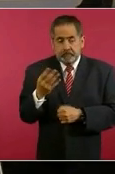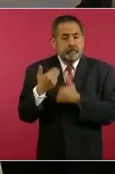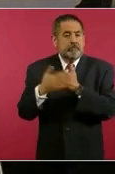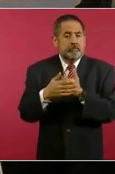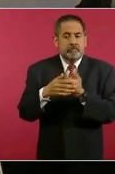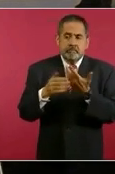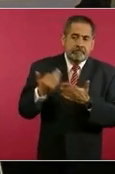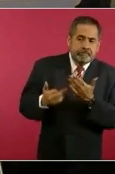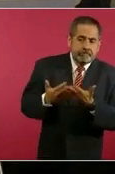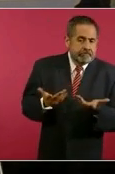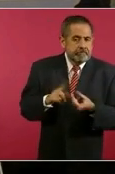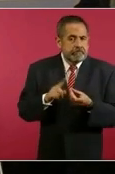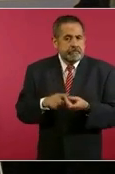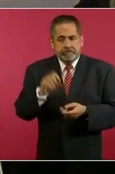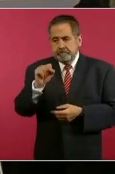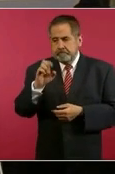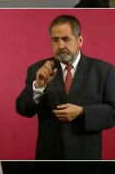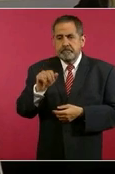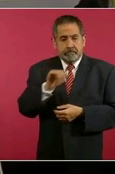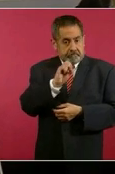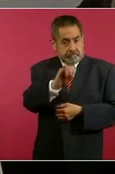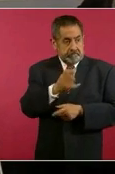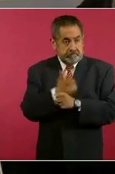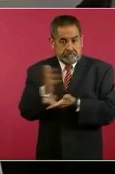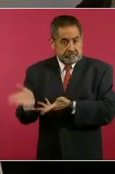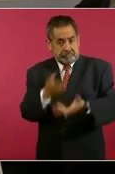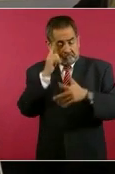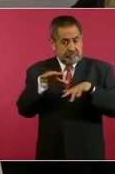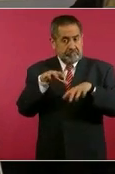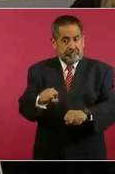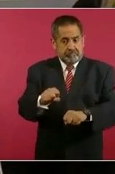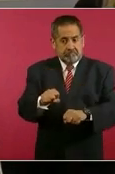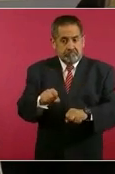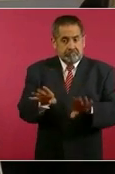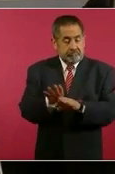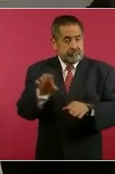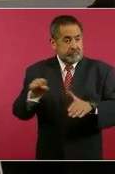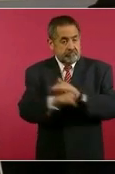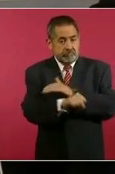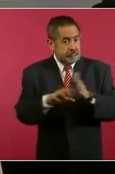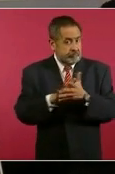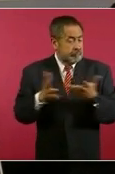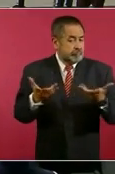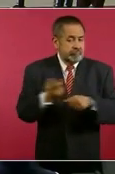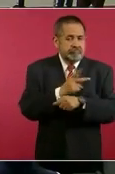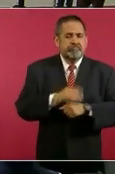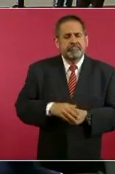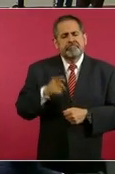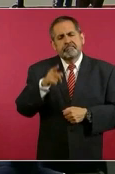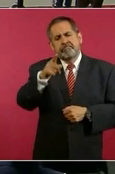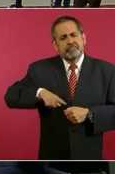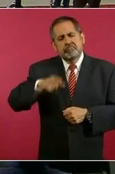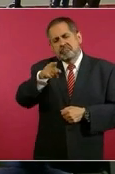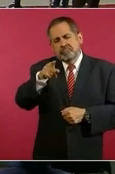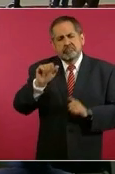a colaborar en este sentido para que el resto de los militares, si es que así se dan, se puedan ejecutar estas órdenes de aprehensión? Y desde su gobierno, ¿cuál es el